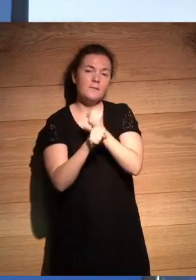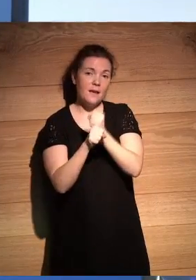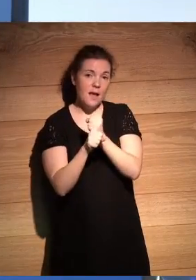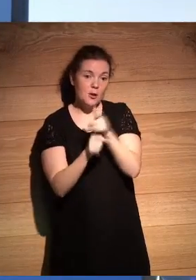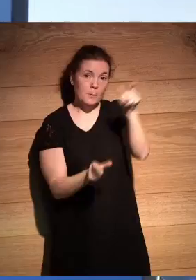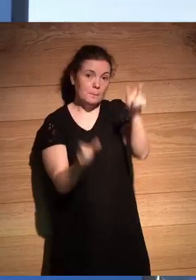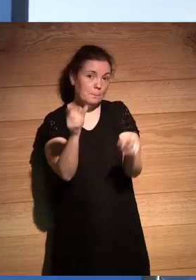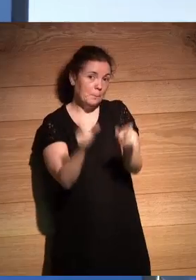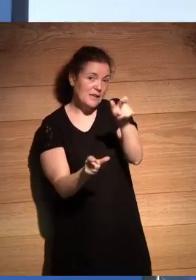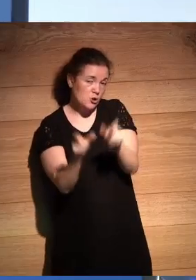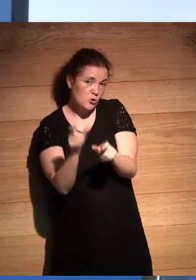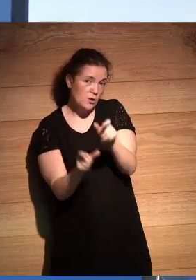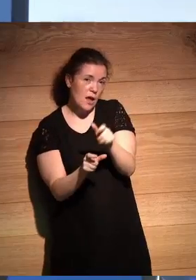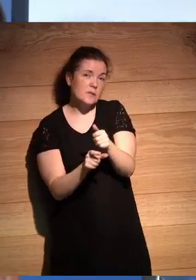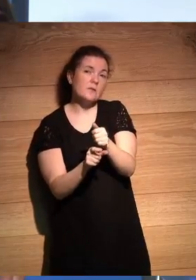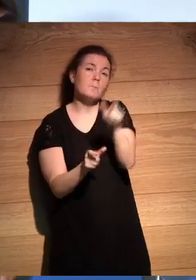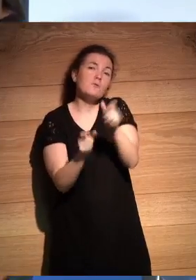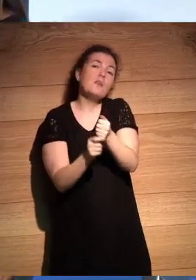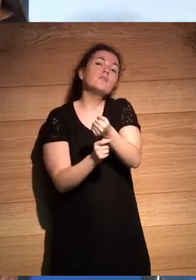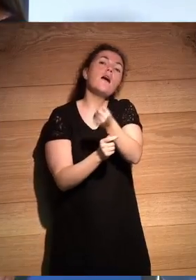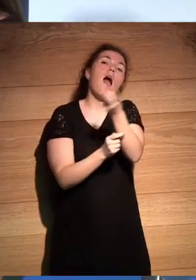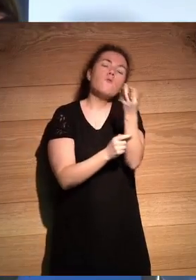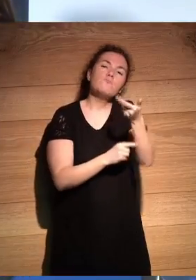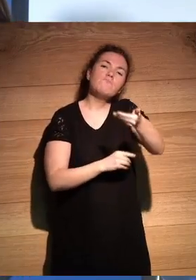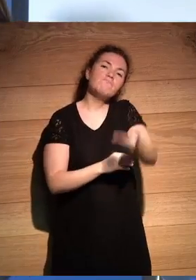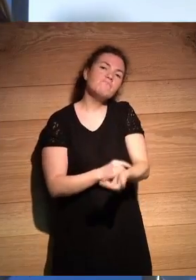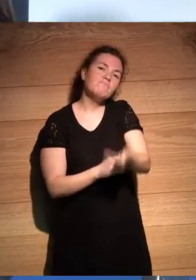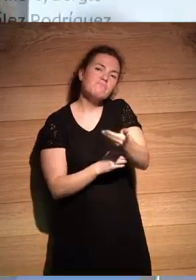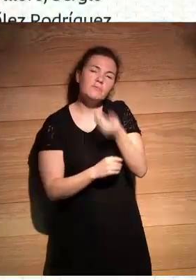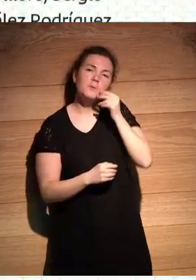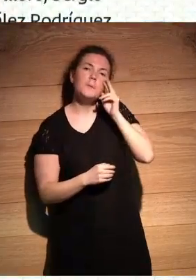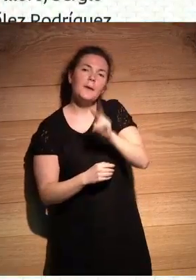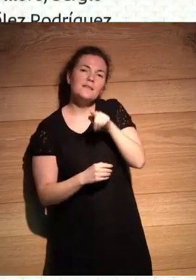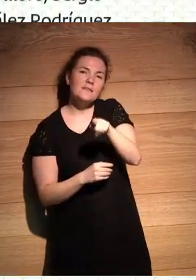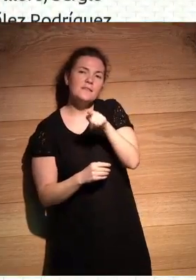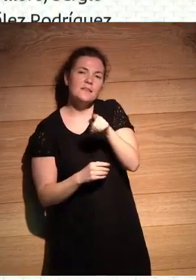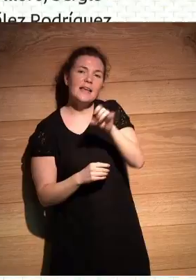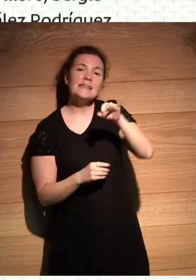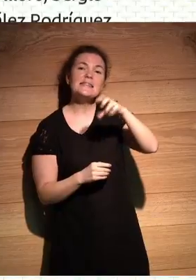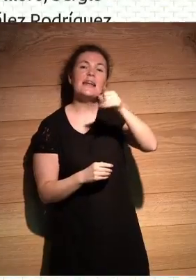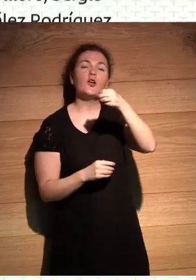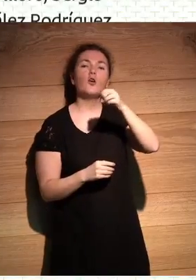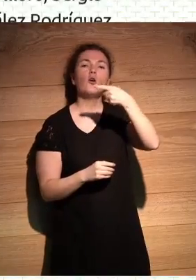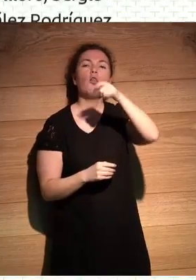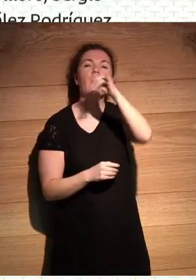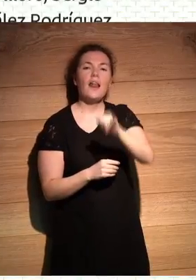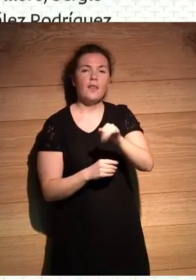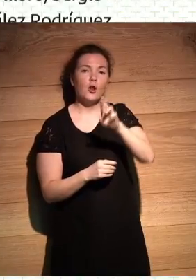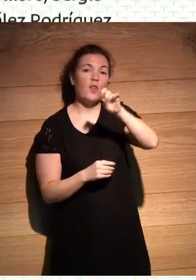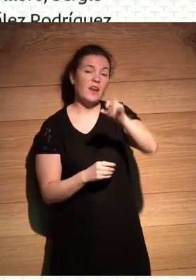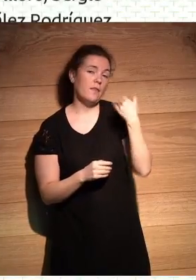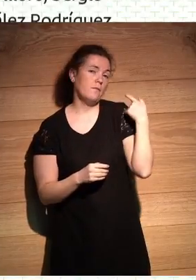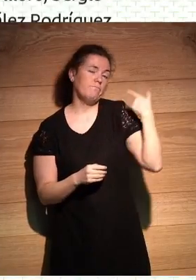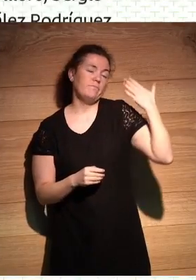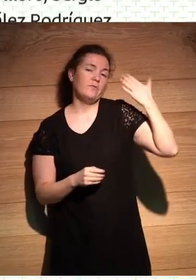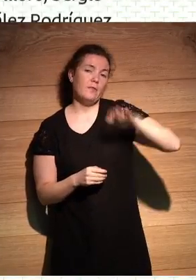todas aquellas personas, todas no, con algunas personas fundamentales, veis en este caso a Sergio González Rodríguez, fallecido,